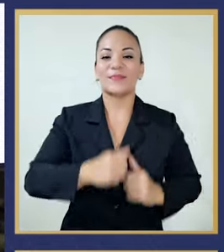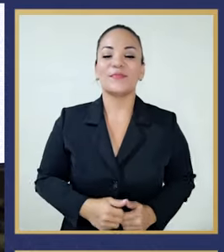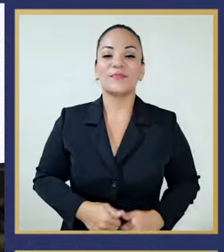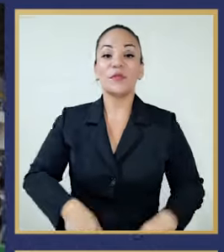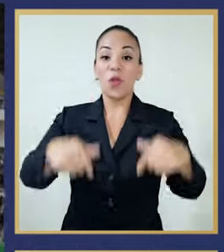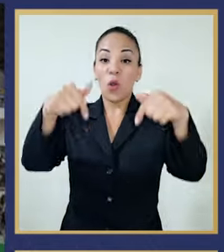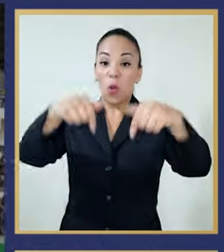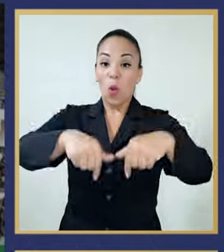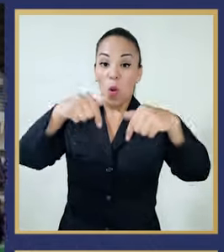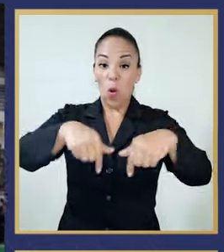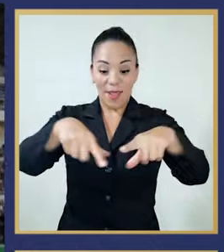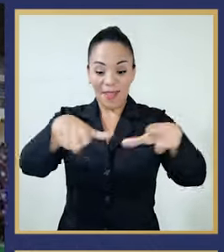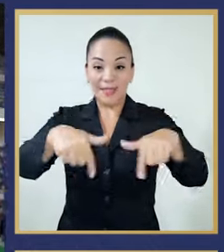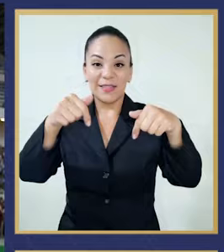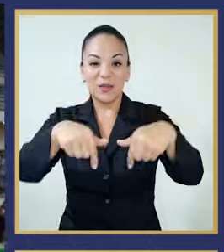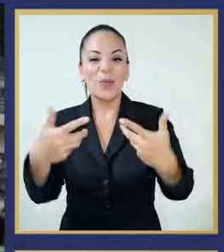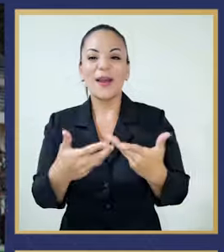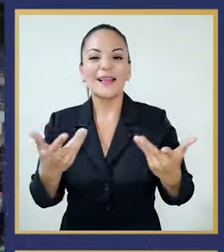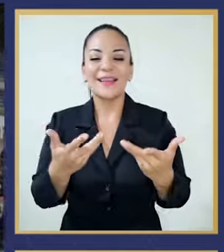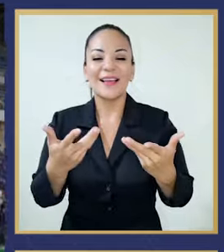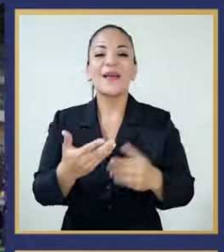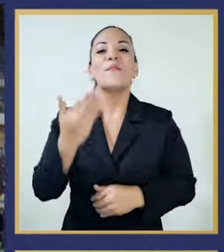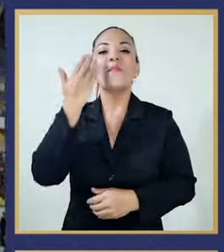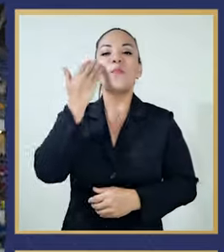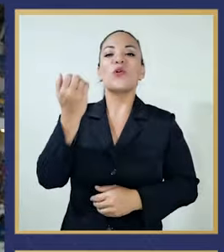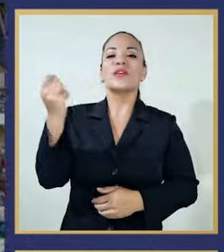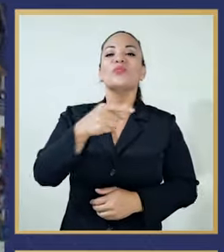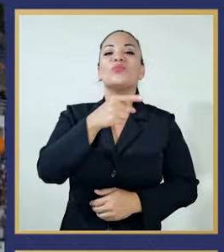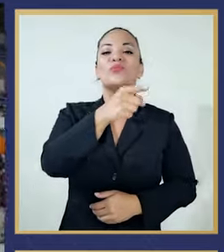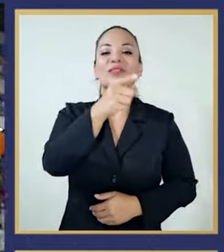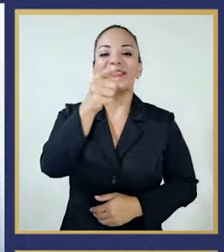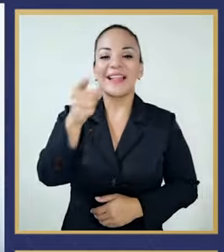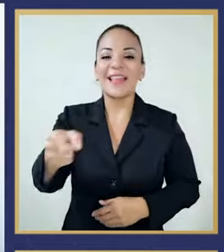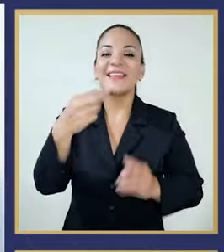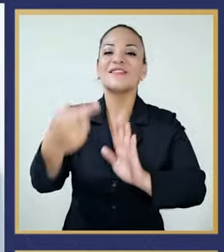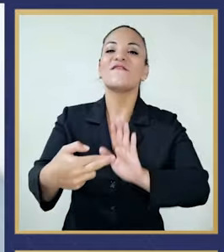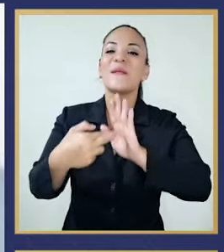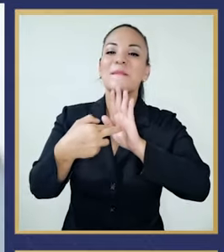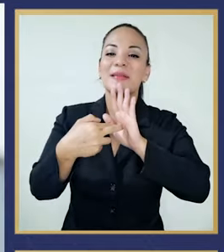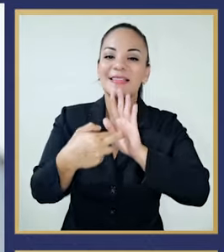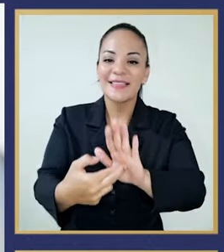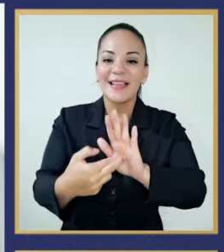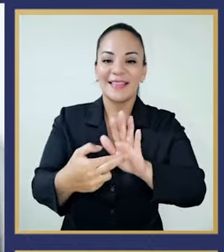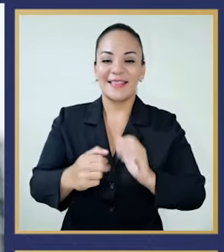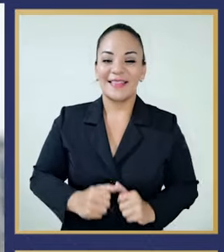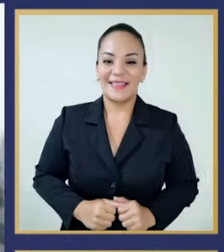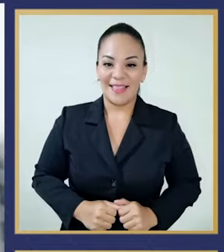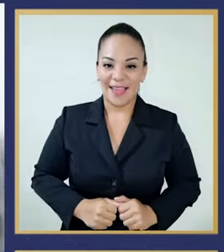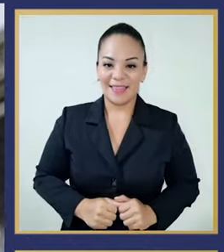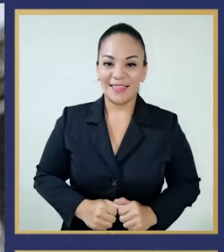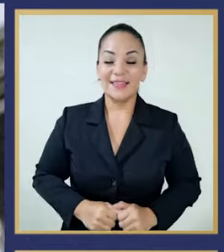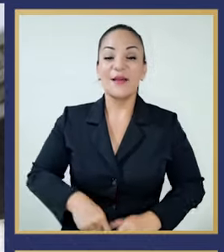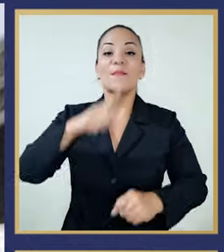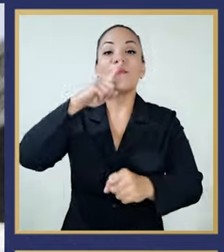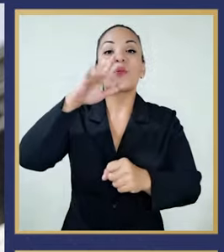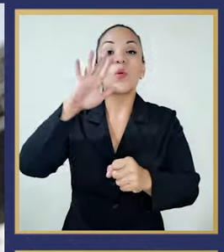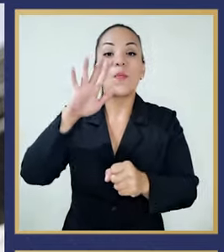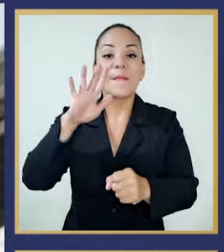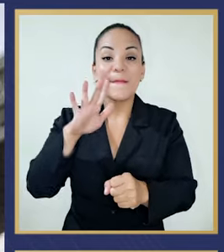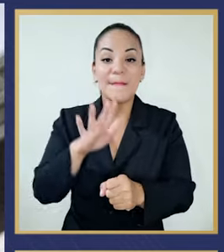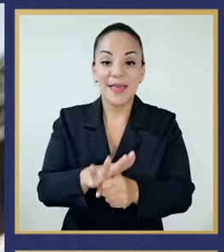Hoy estamos aquí porque ustedes representan la